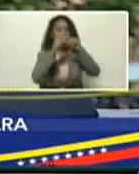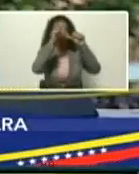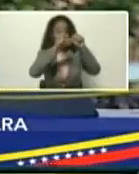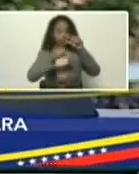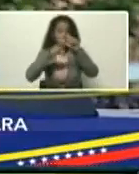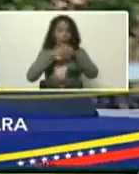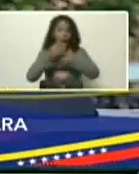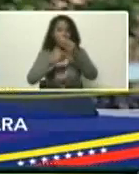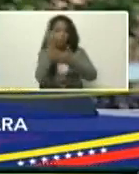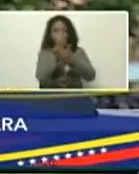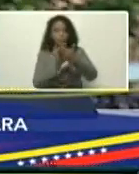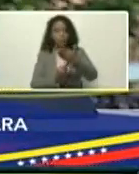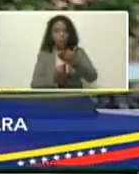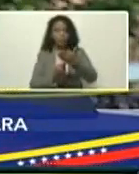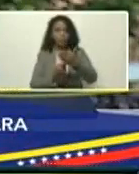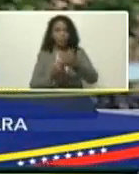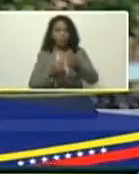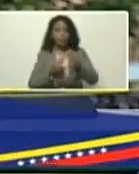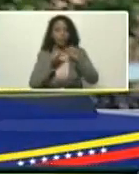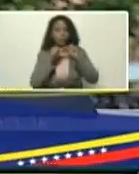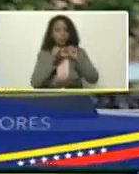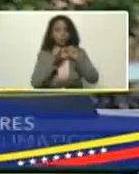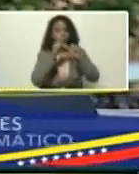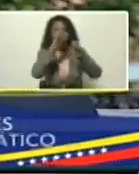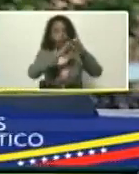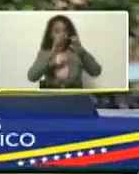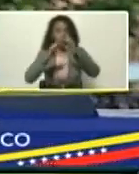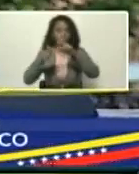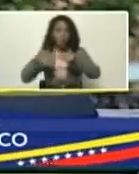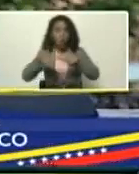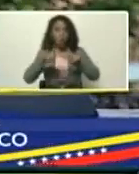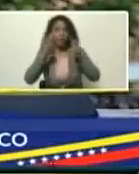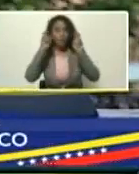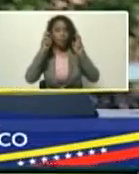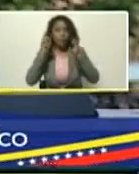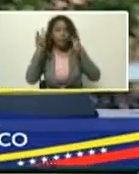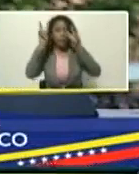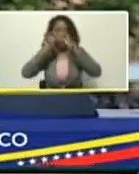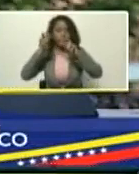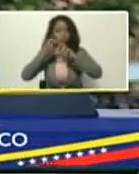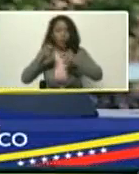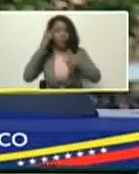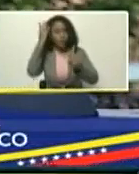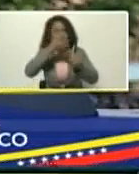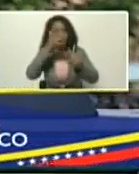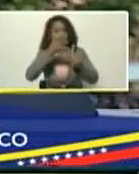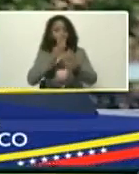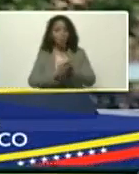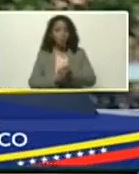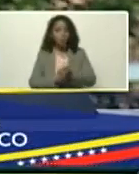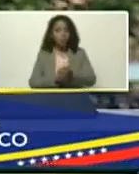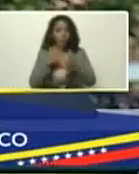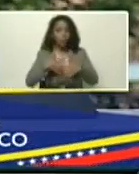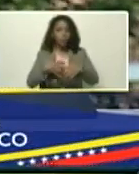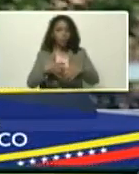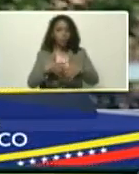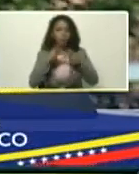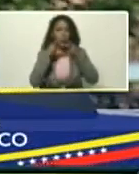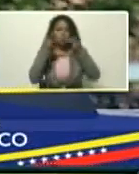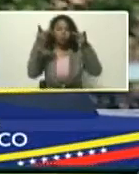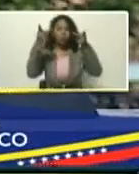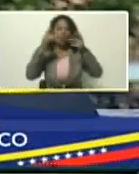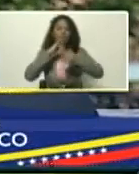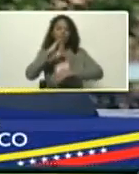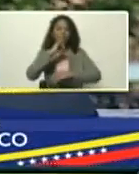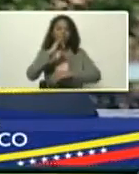ejecutar, hacer seguimiento, y evaluar escenarios, e indicadores necesarios, para la investigación, la formación, el análisis, la divulgación, y la